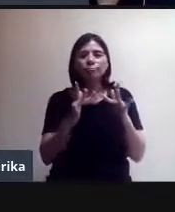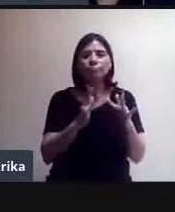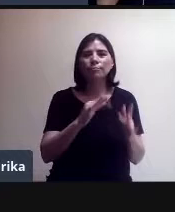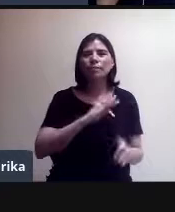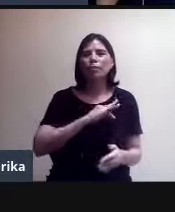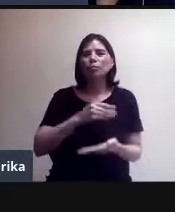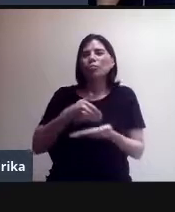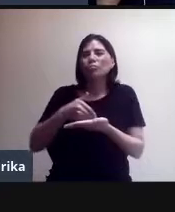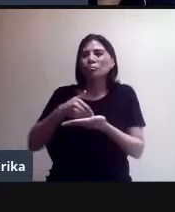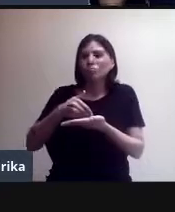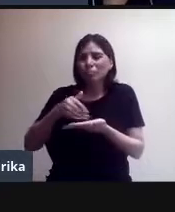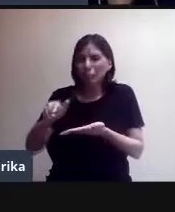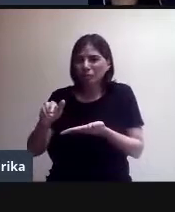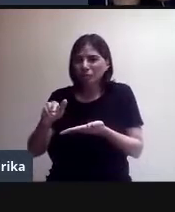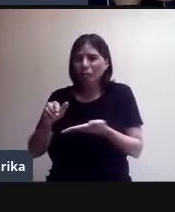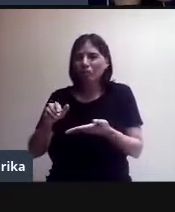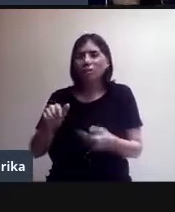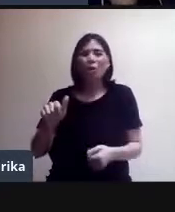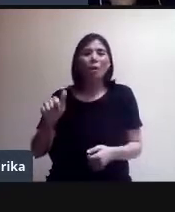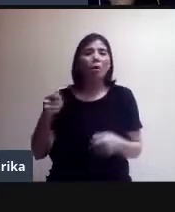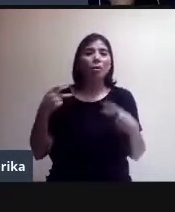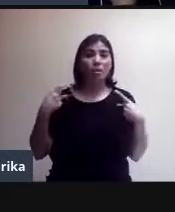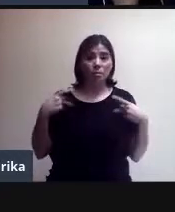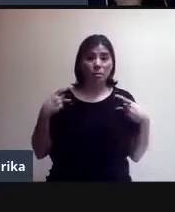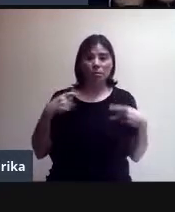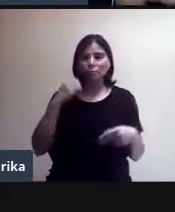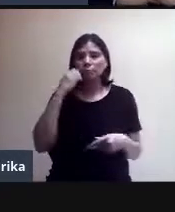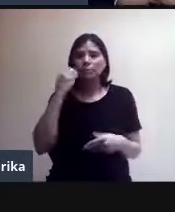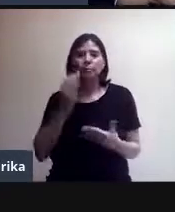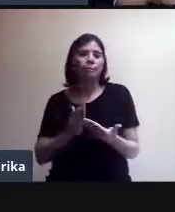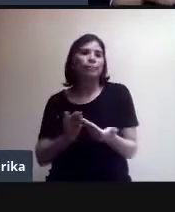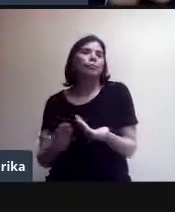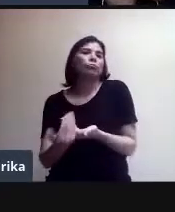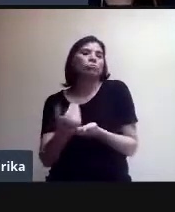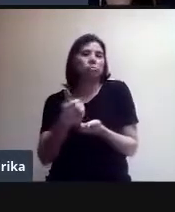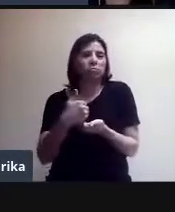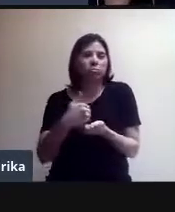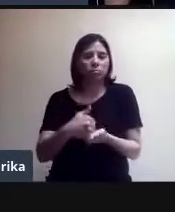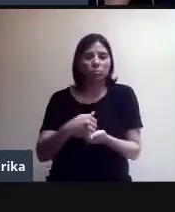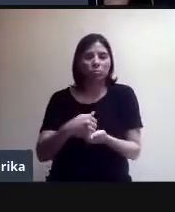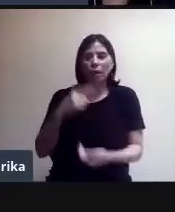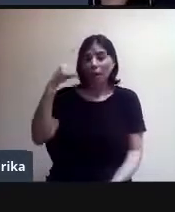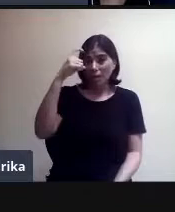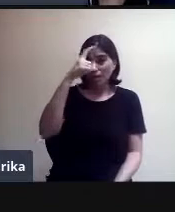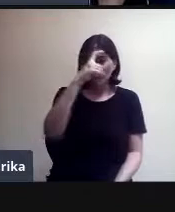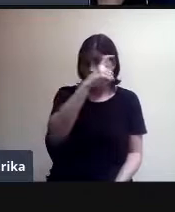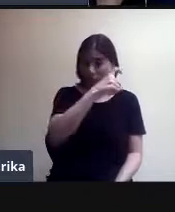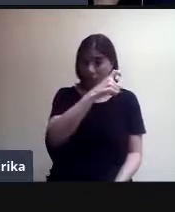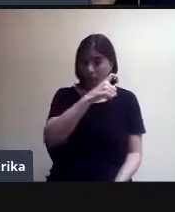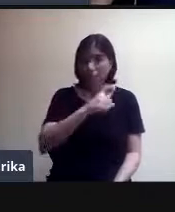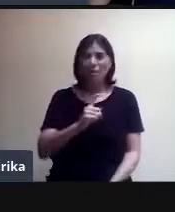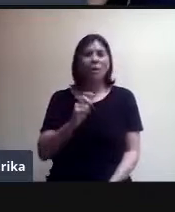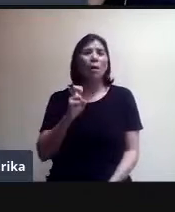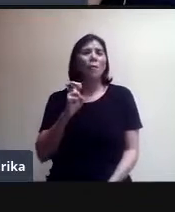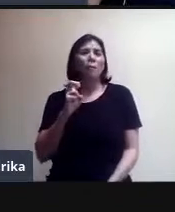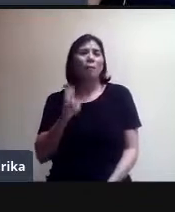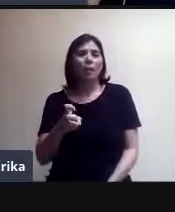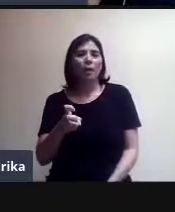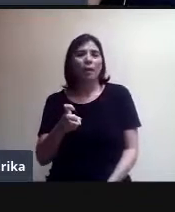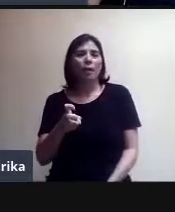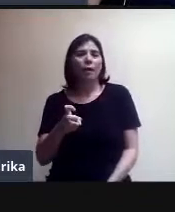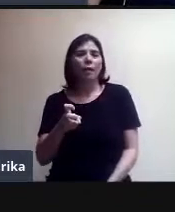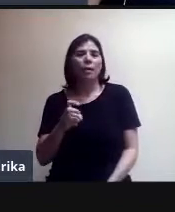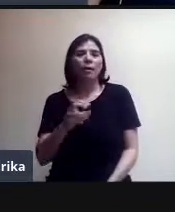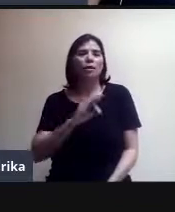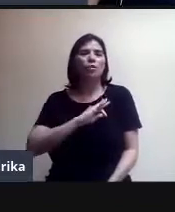si hay más gente tratando de entrar, entonces les va a costar trabajo ingresar. Para eso existen otras opciones como el en vivo